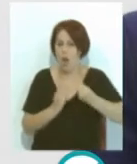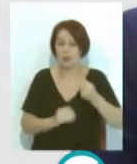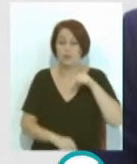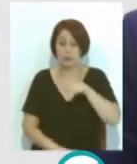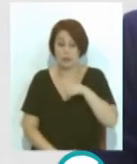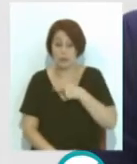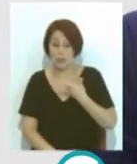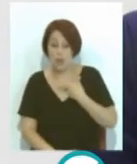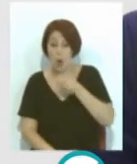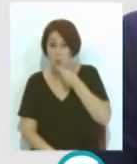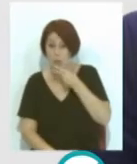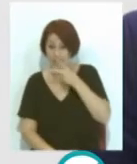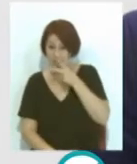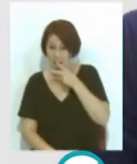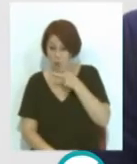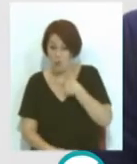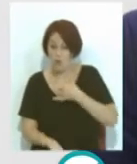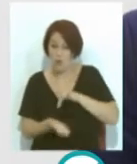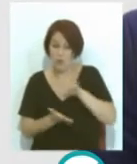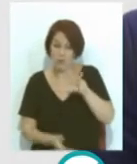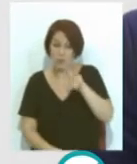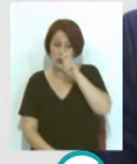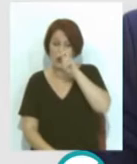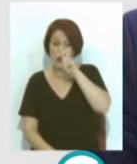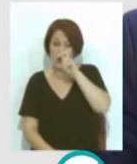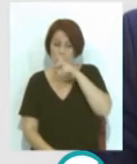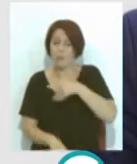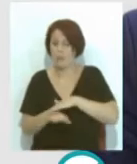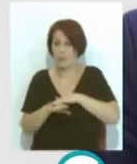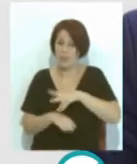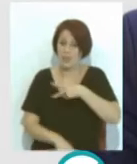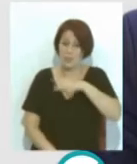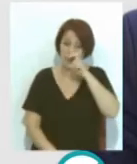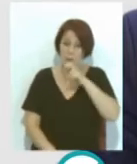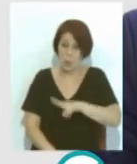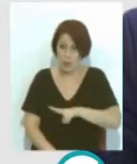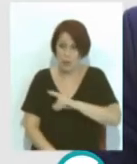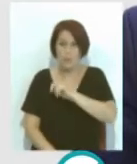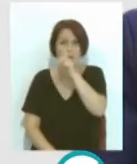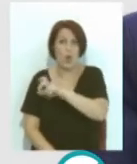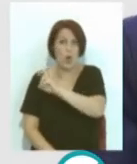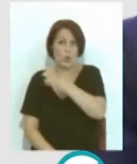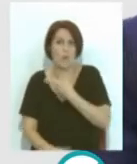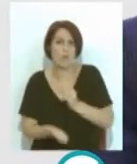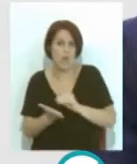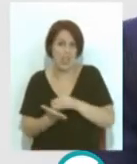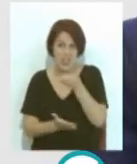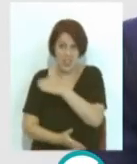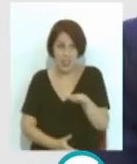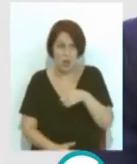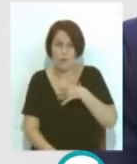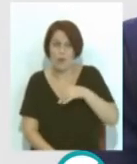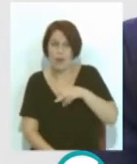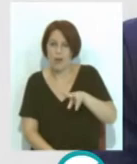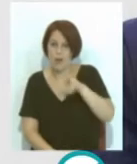consumidor de tabaco cuando lo inhala, luego lo exhala y otra persona, incluso en muchos casos menores, lo pueden